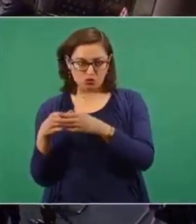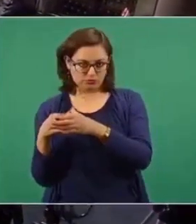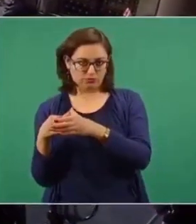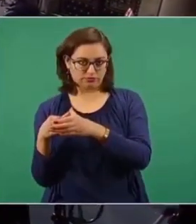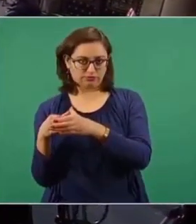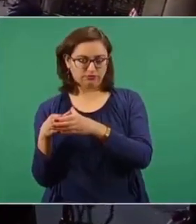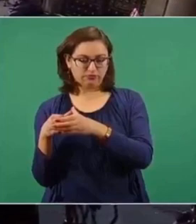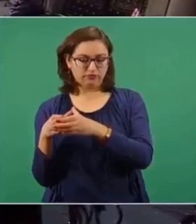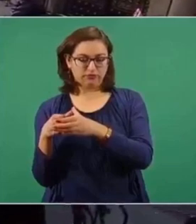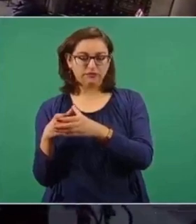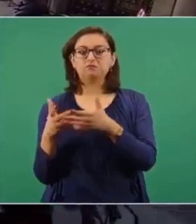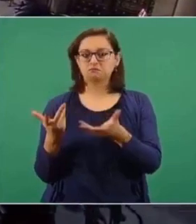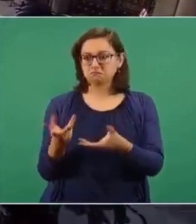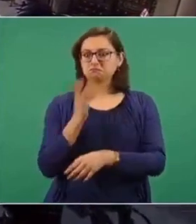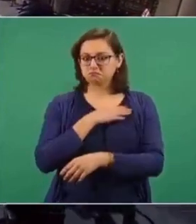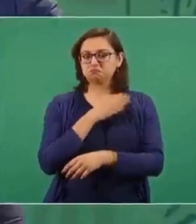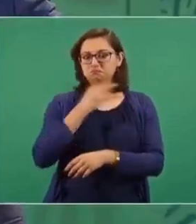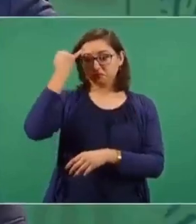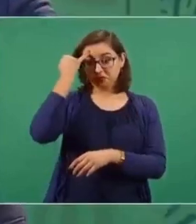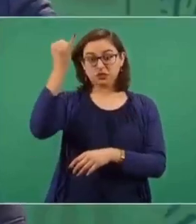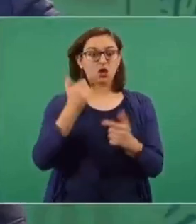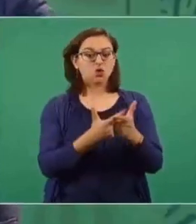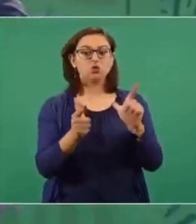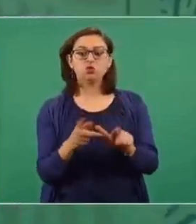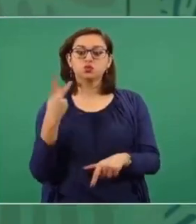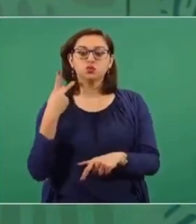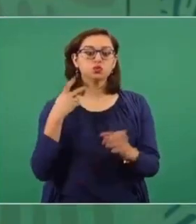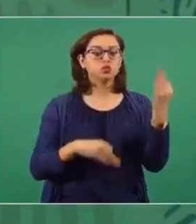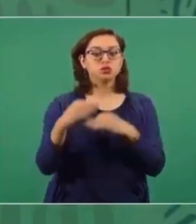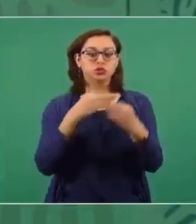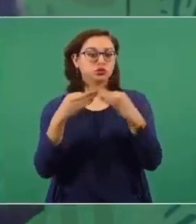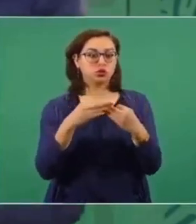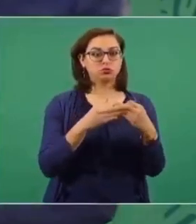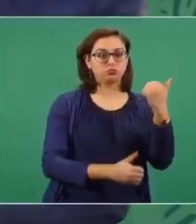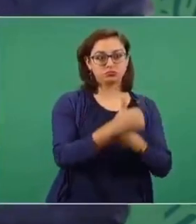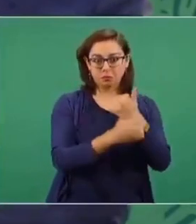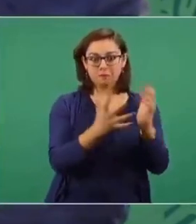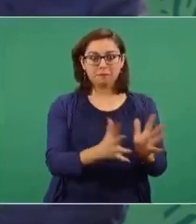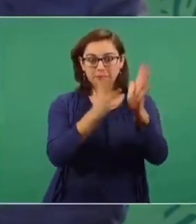INE, porque participaron todos los partidos para ver quiénes iban a formar el INE.